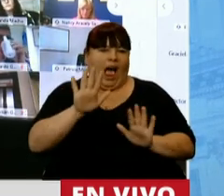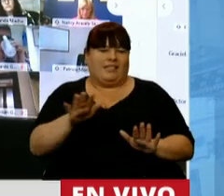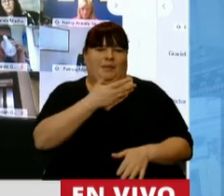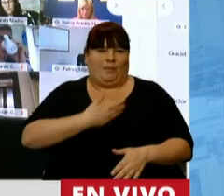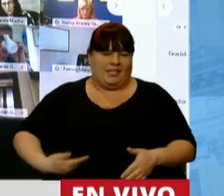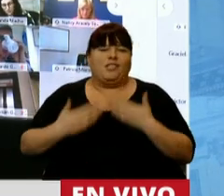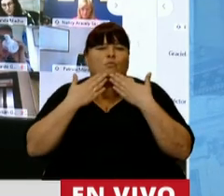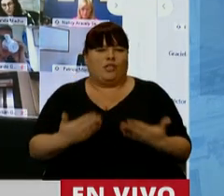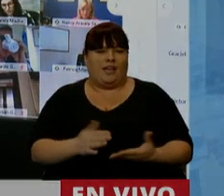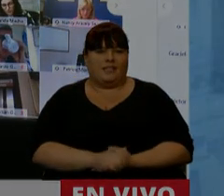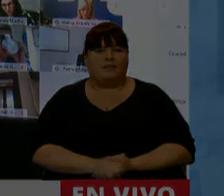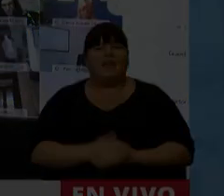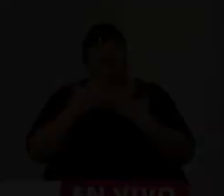señor presidente. Muchas gracias. Gracias, diputada.